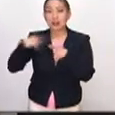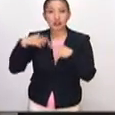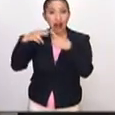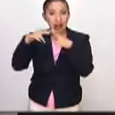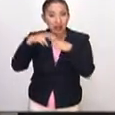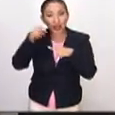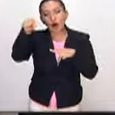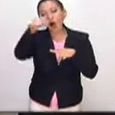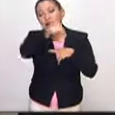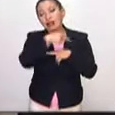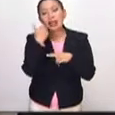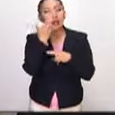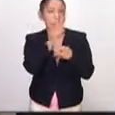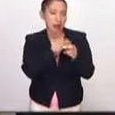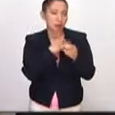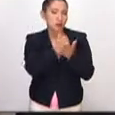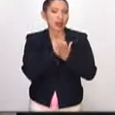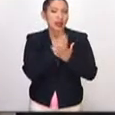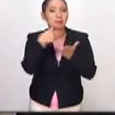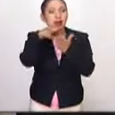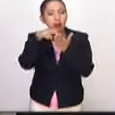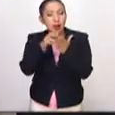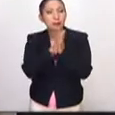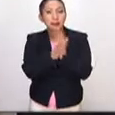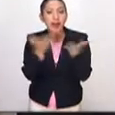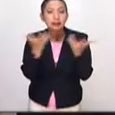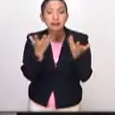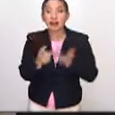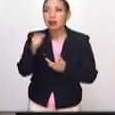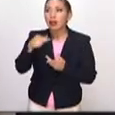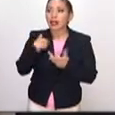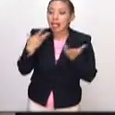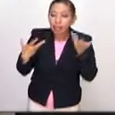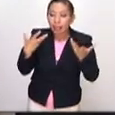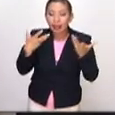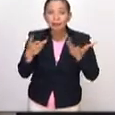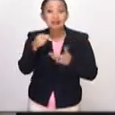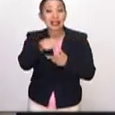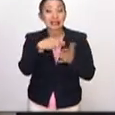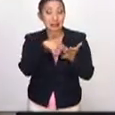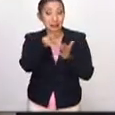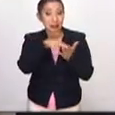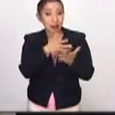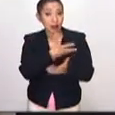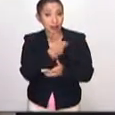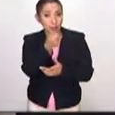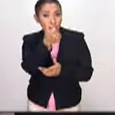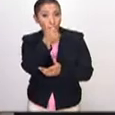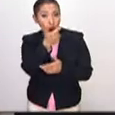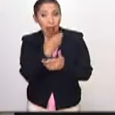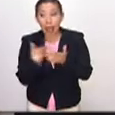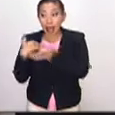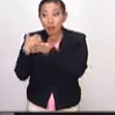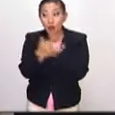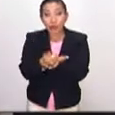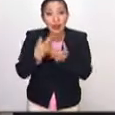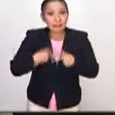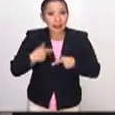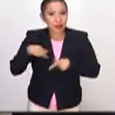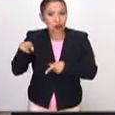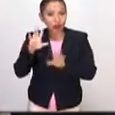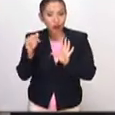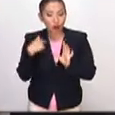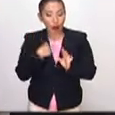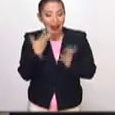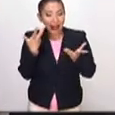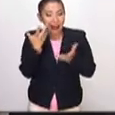pedían de su obra. Esto sí es importantísimo destacar, que esta obra tiene muy poca mano de oficiales de Rubéns. Realmente es una obra